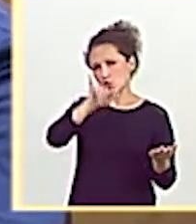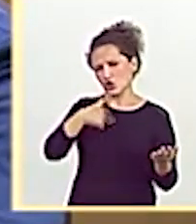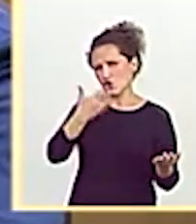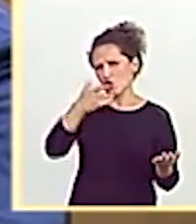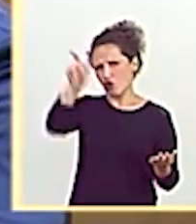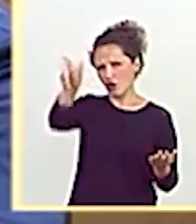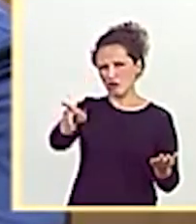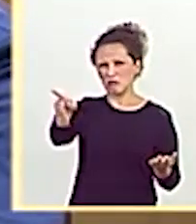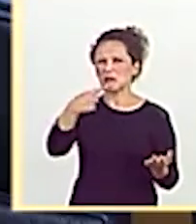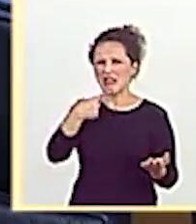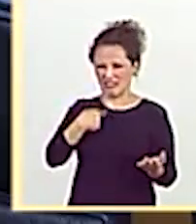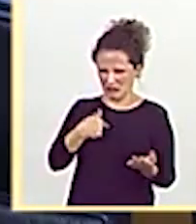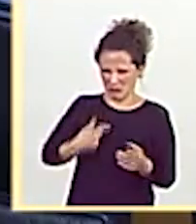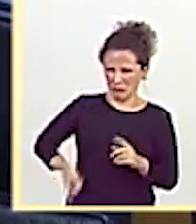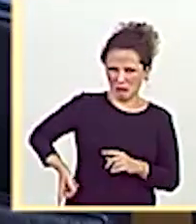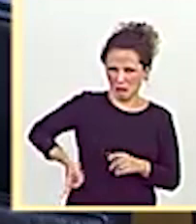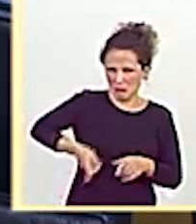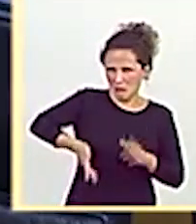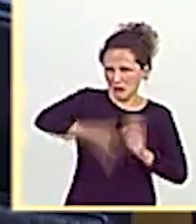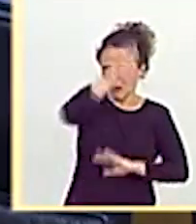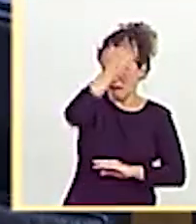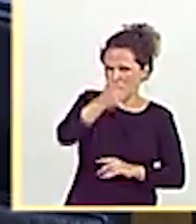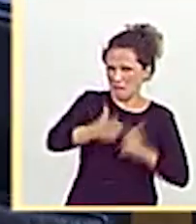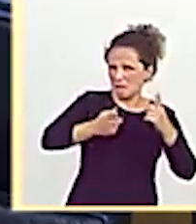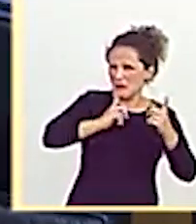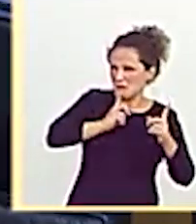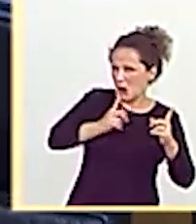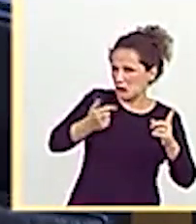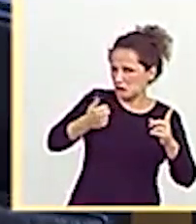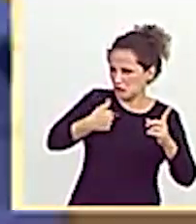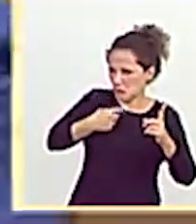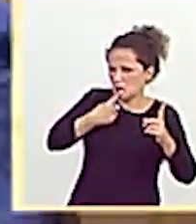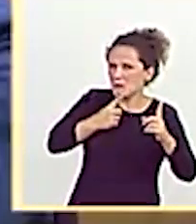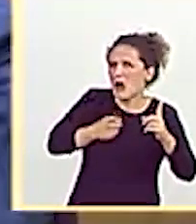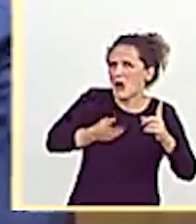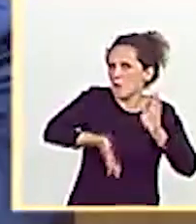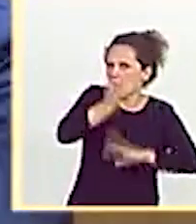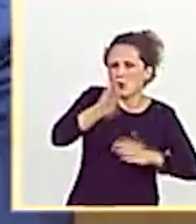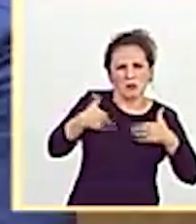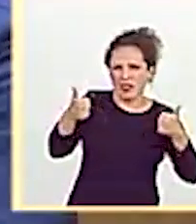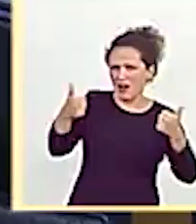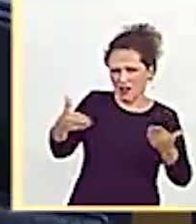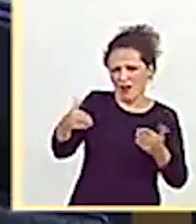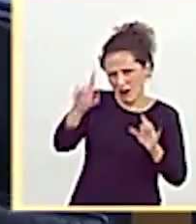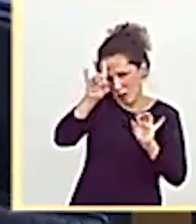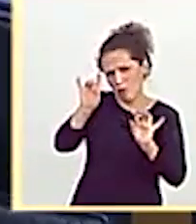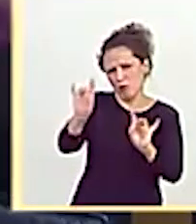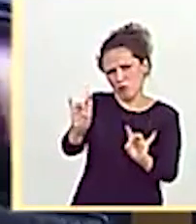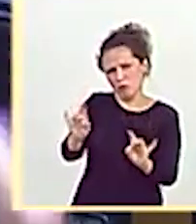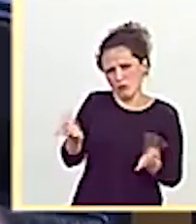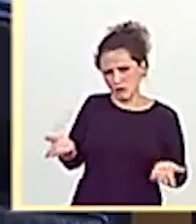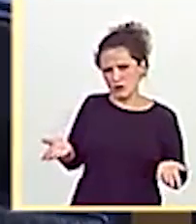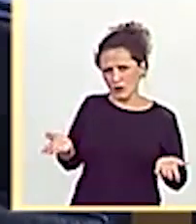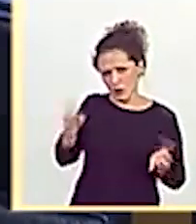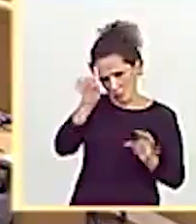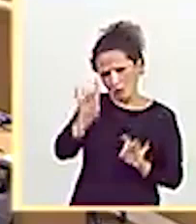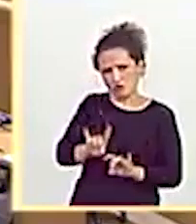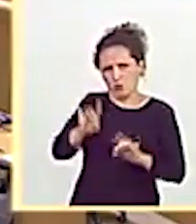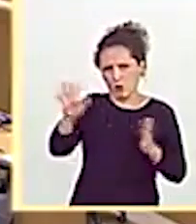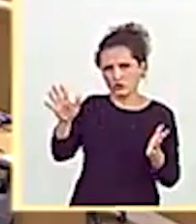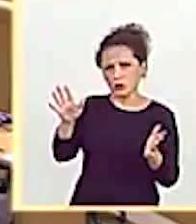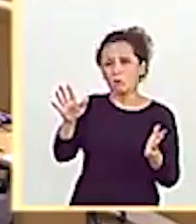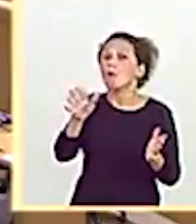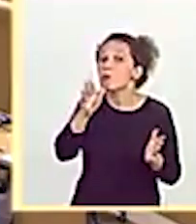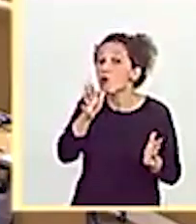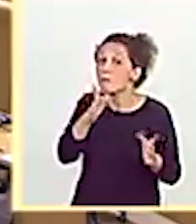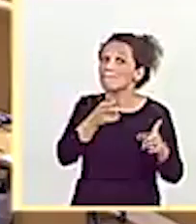me manda a Bilbao. Yo a Bilbao voy cuando quiero, señor Ruz, por supuesto. Pero mire, mire usted, porque es mi